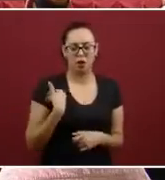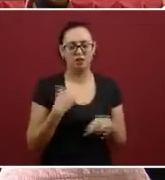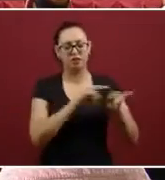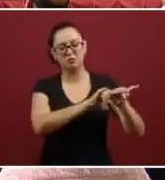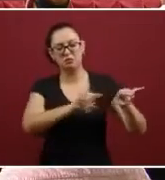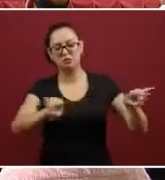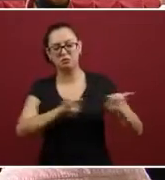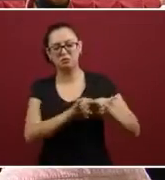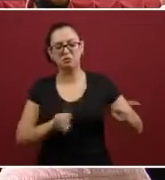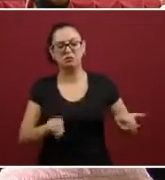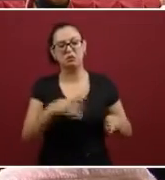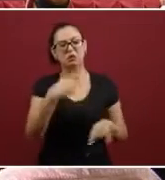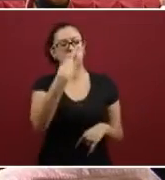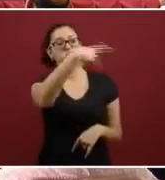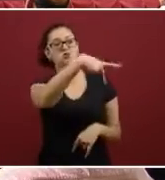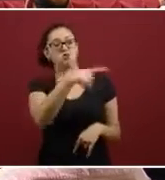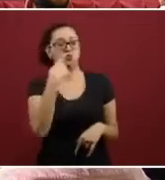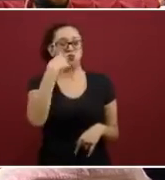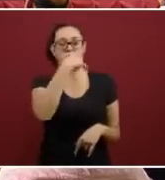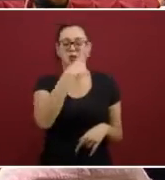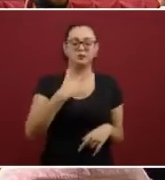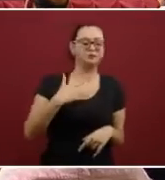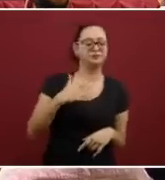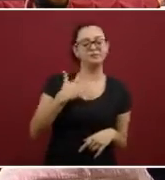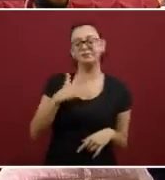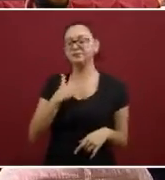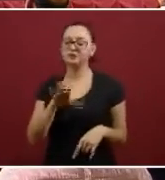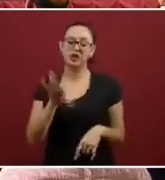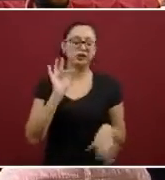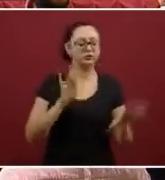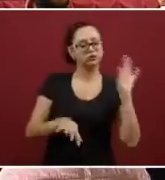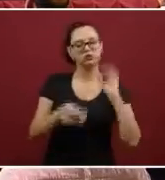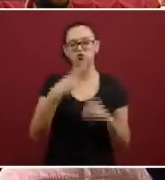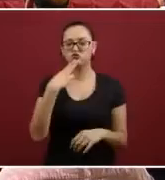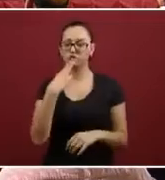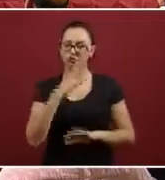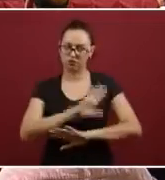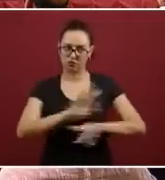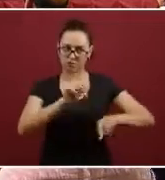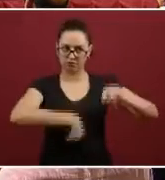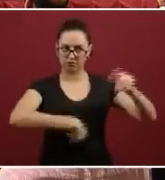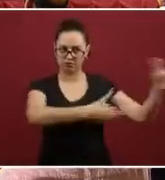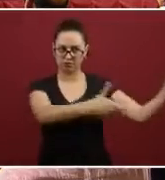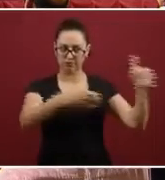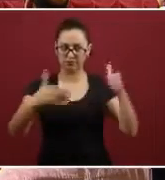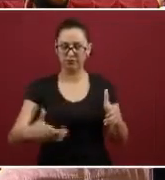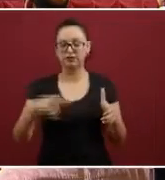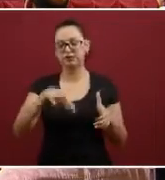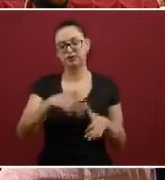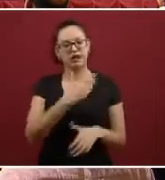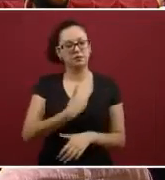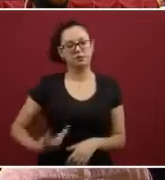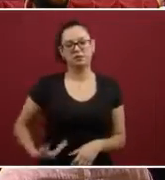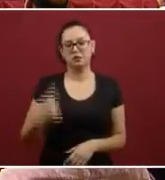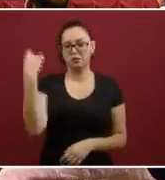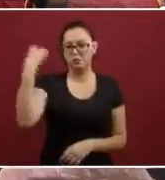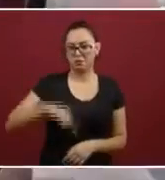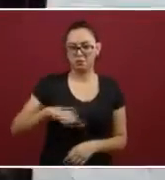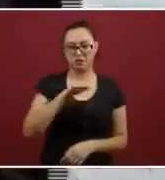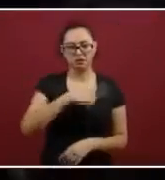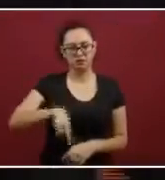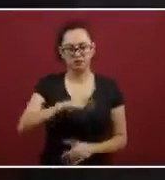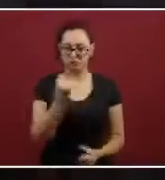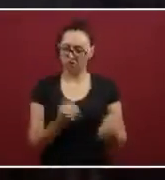discrecional. Esto ya no es así. El señor presidente, como les comentaba, nos ha dado la instrucción puntual de que estos ya